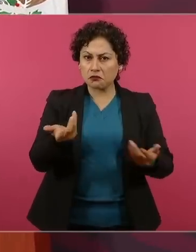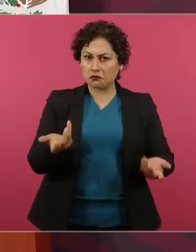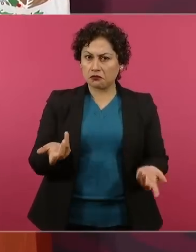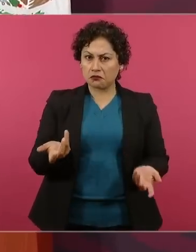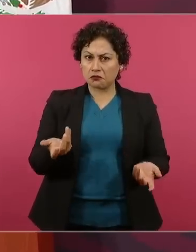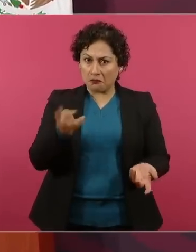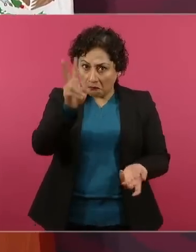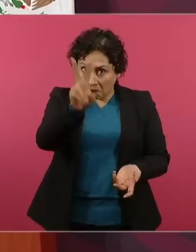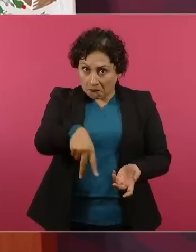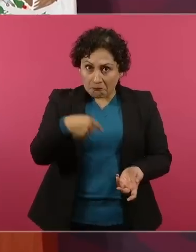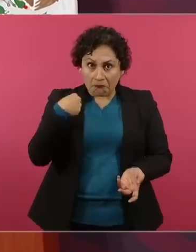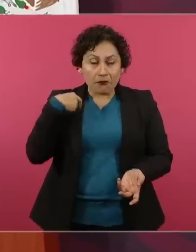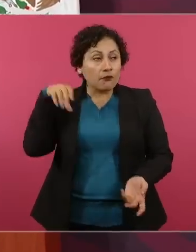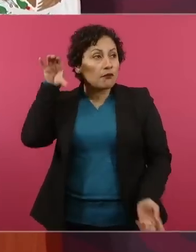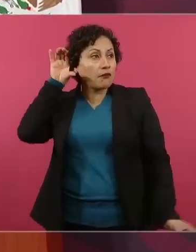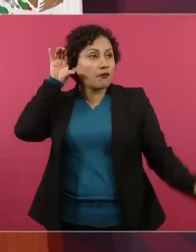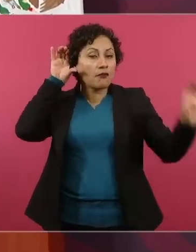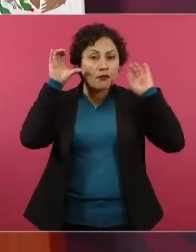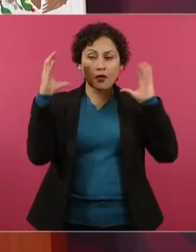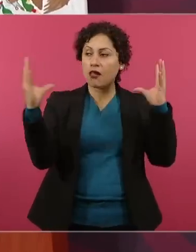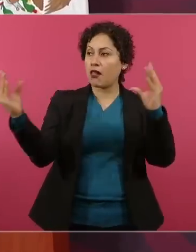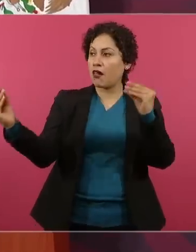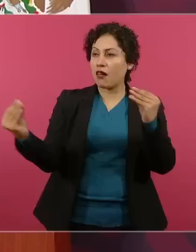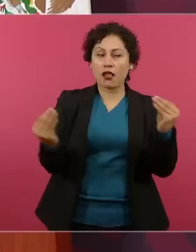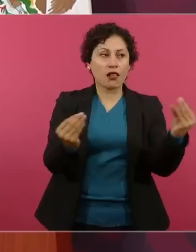Nada nada, por eso